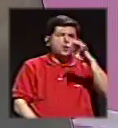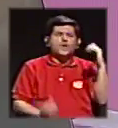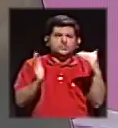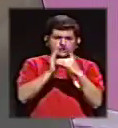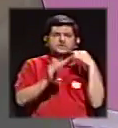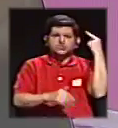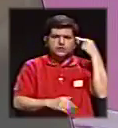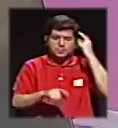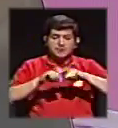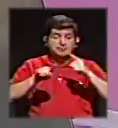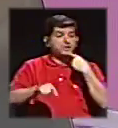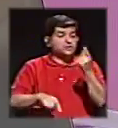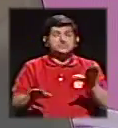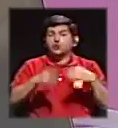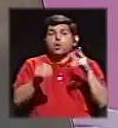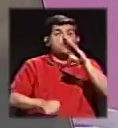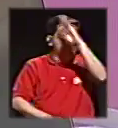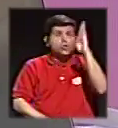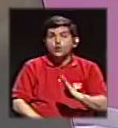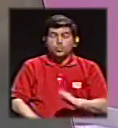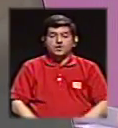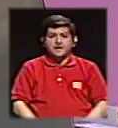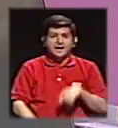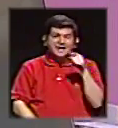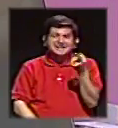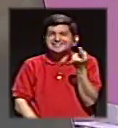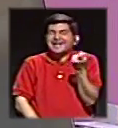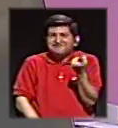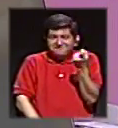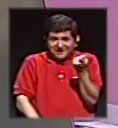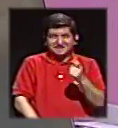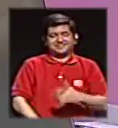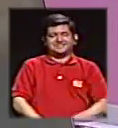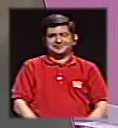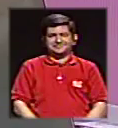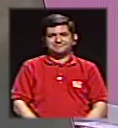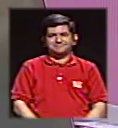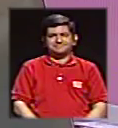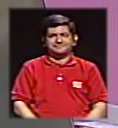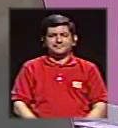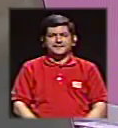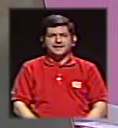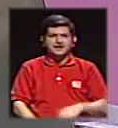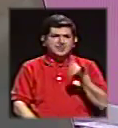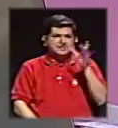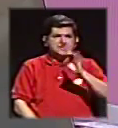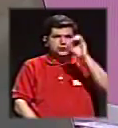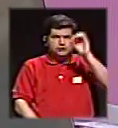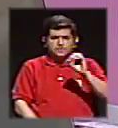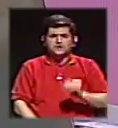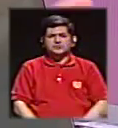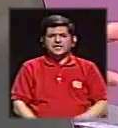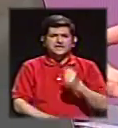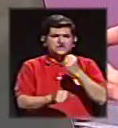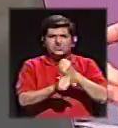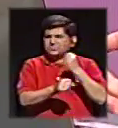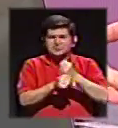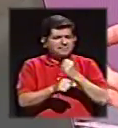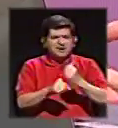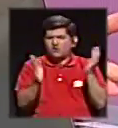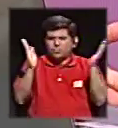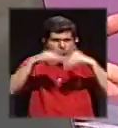Sí, sí, sí. Pero nunca dicen cómo. Ahora, es el faltante. Hay, por lo menos, si es 18% de desempleo abierto, hay